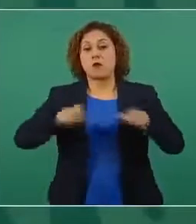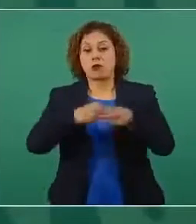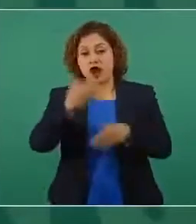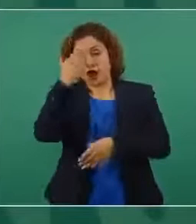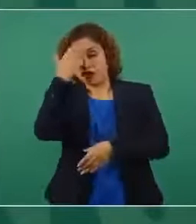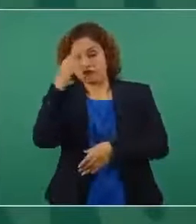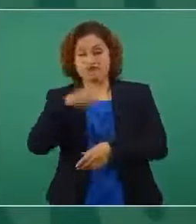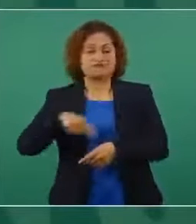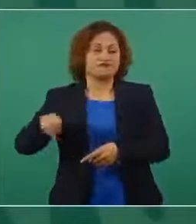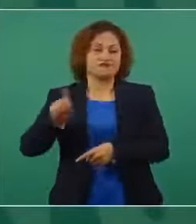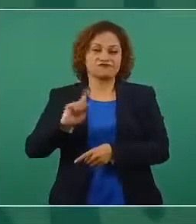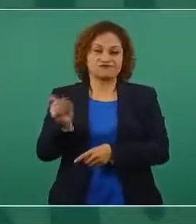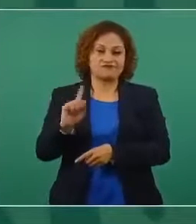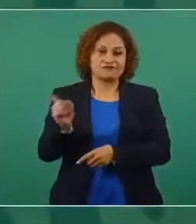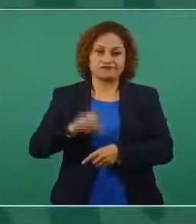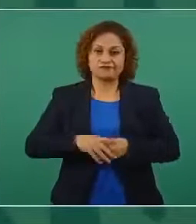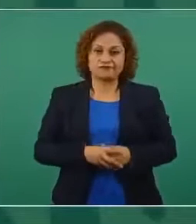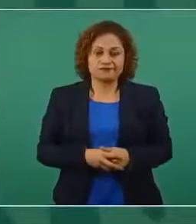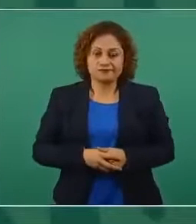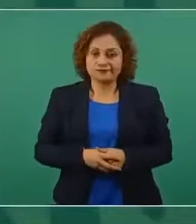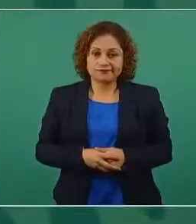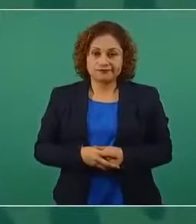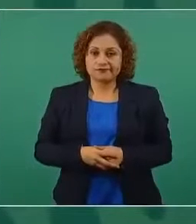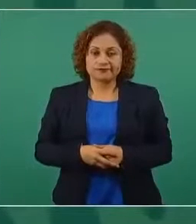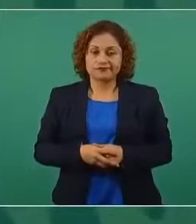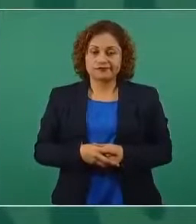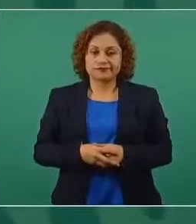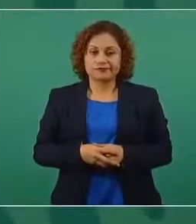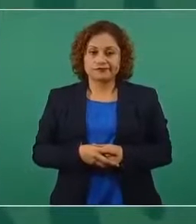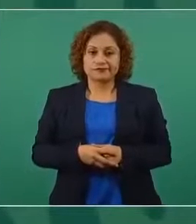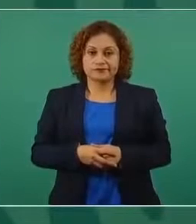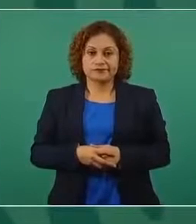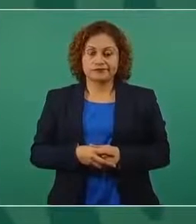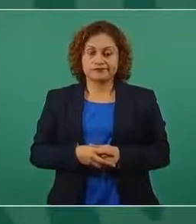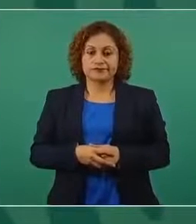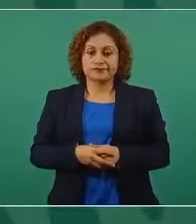a las pequeñas propiedades sino